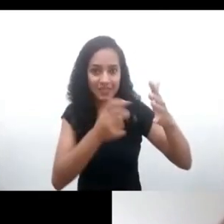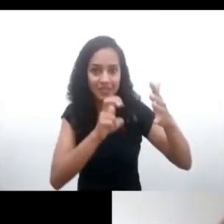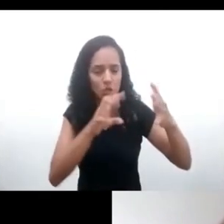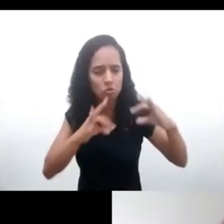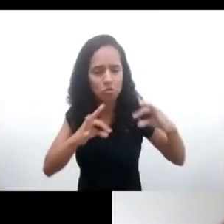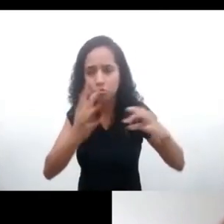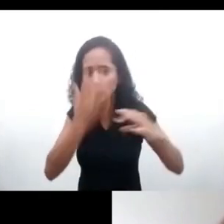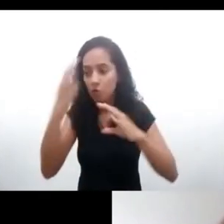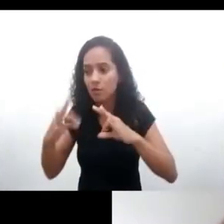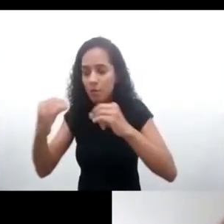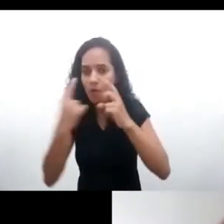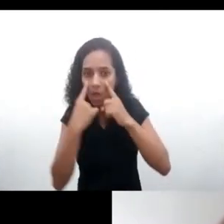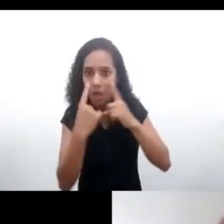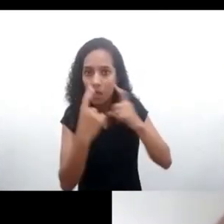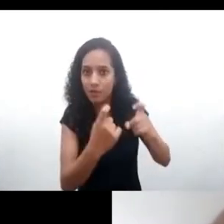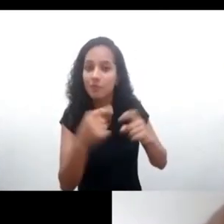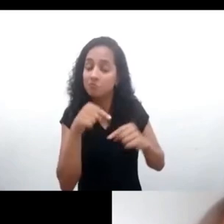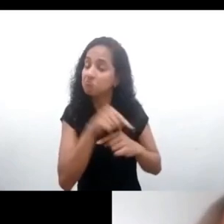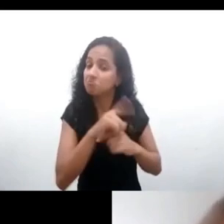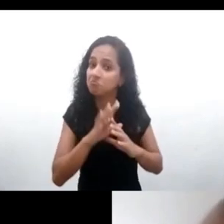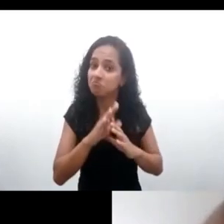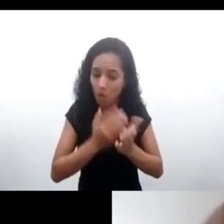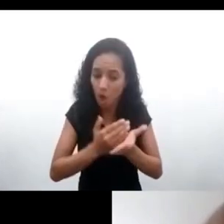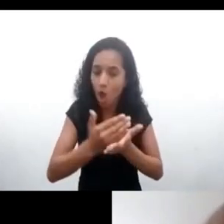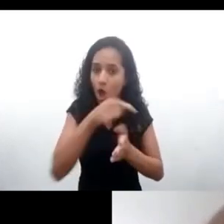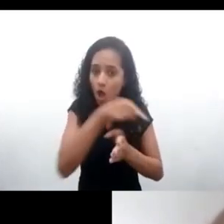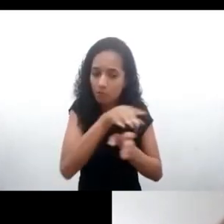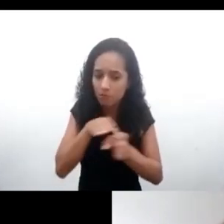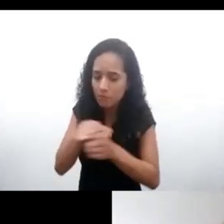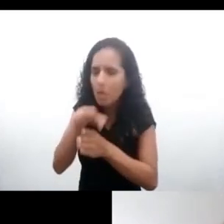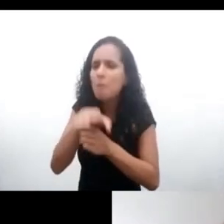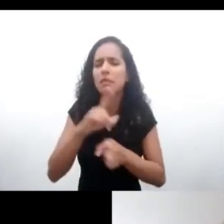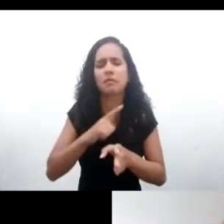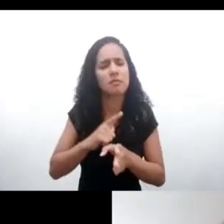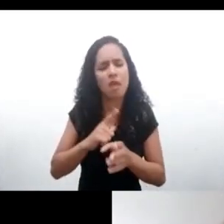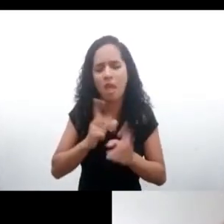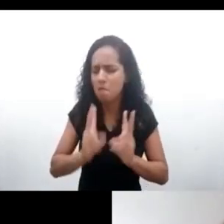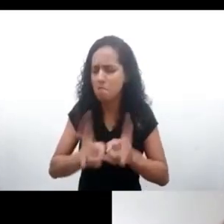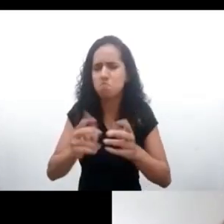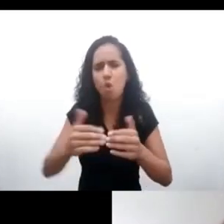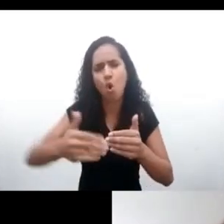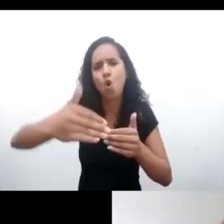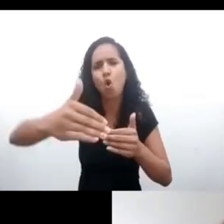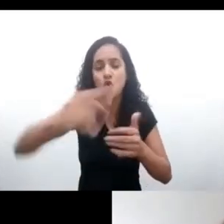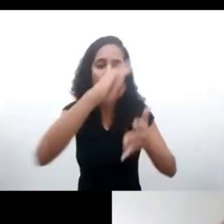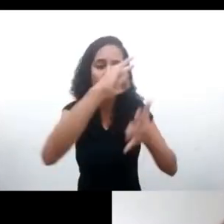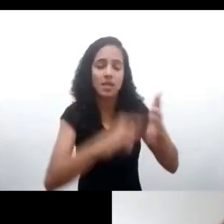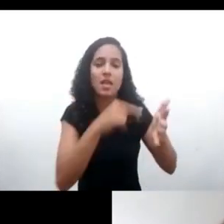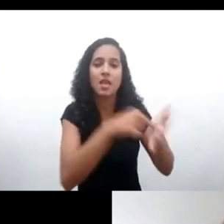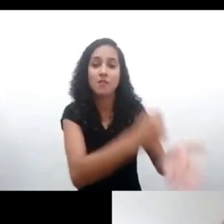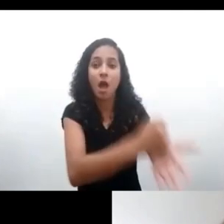mucho por delante ahora que tenemos este instrumento. Muchas gracias. A gente agradece, Valeria. Lionel?